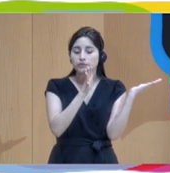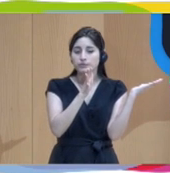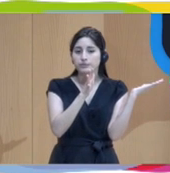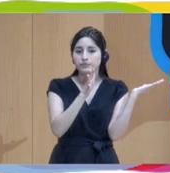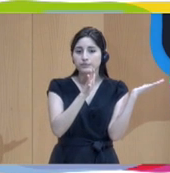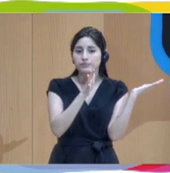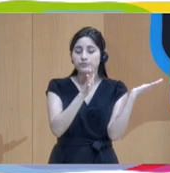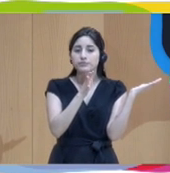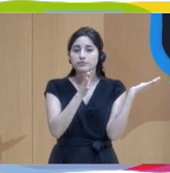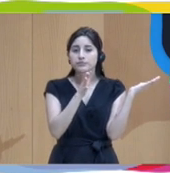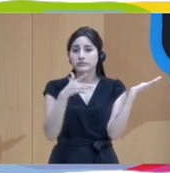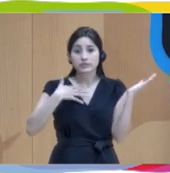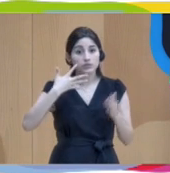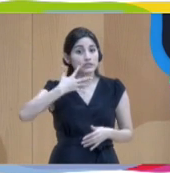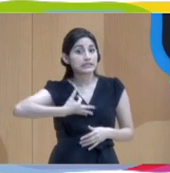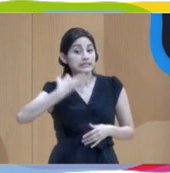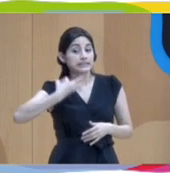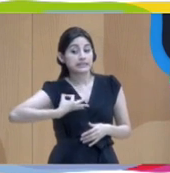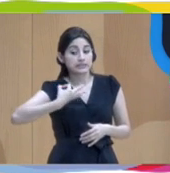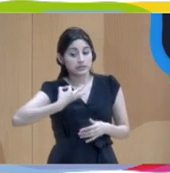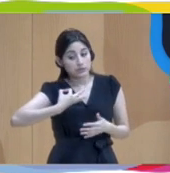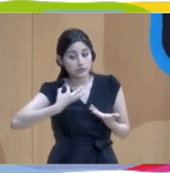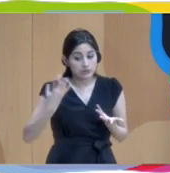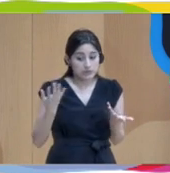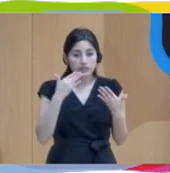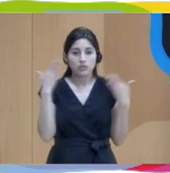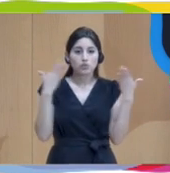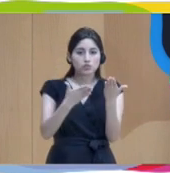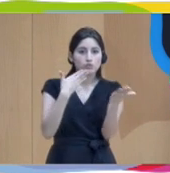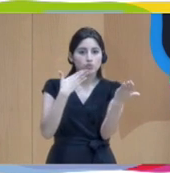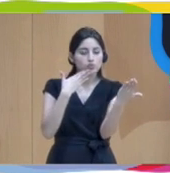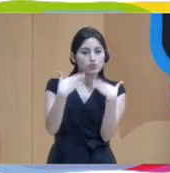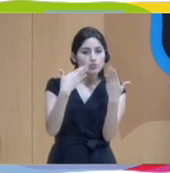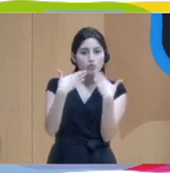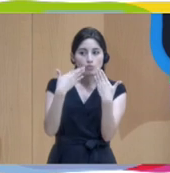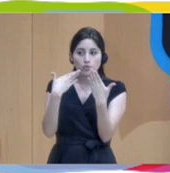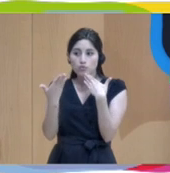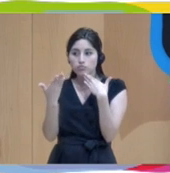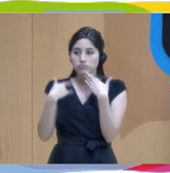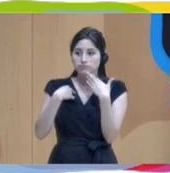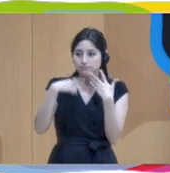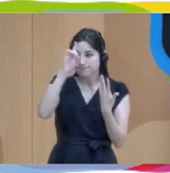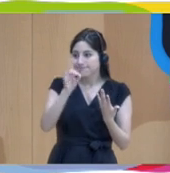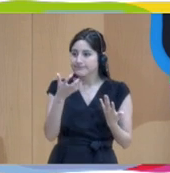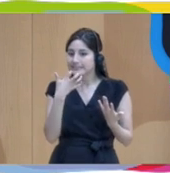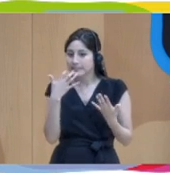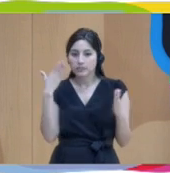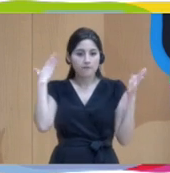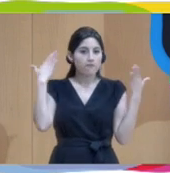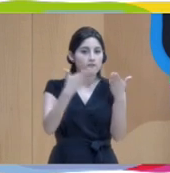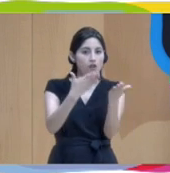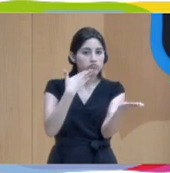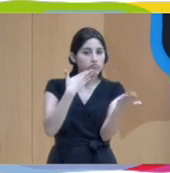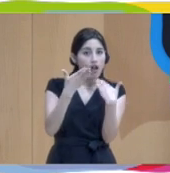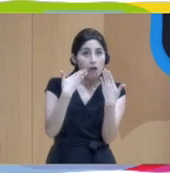I'm not sure if this is some kind of dialogical approach, but believe or not, I have done some kind